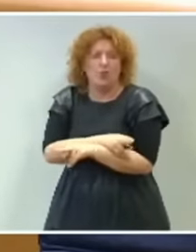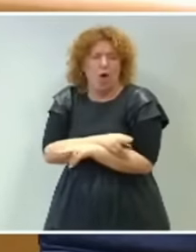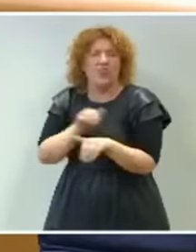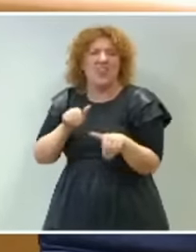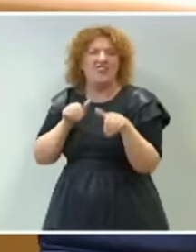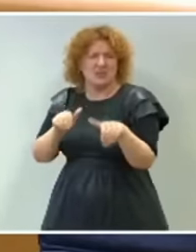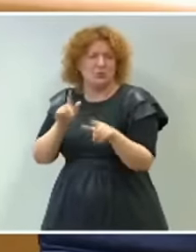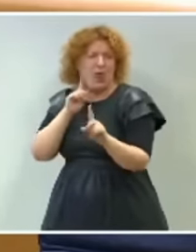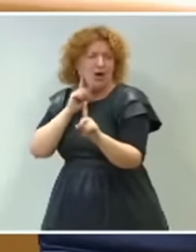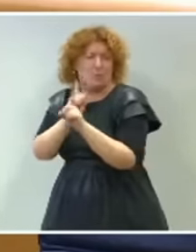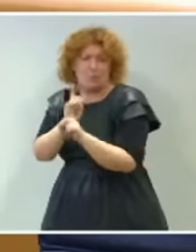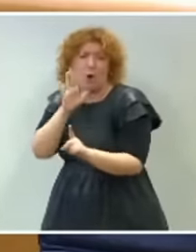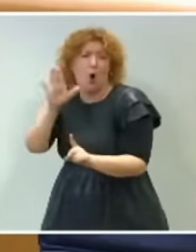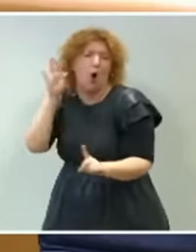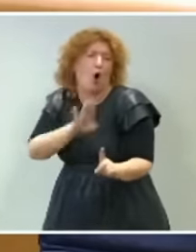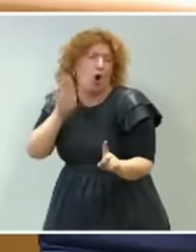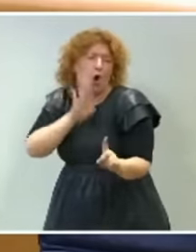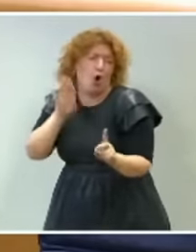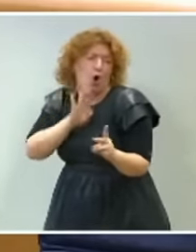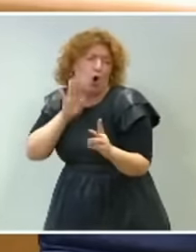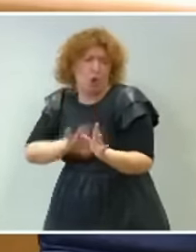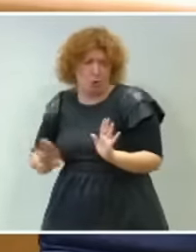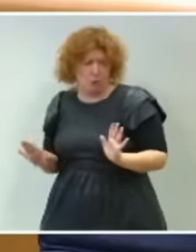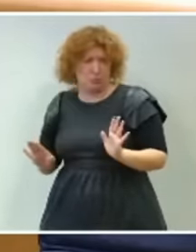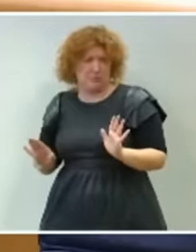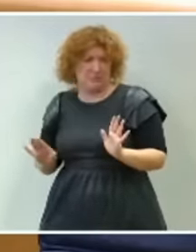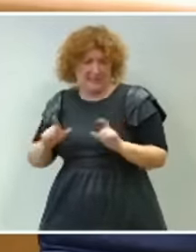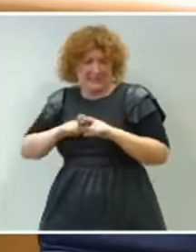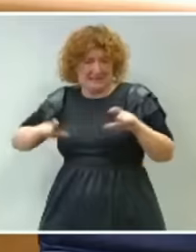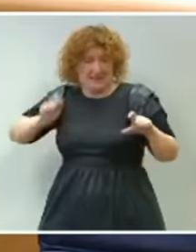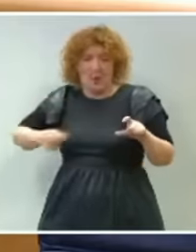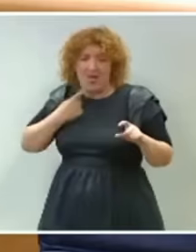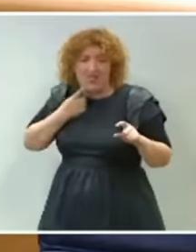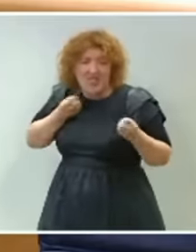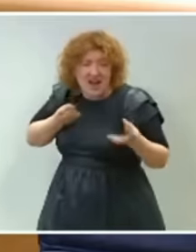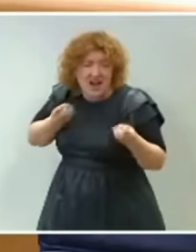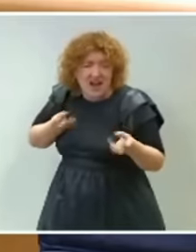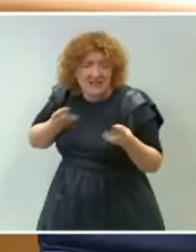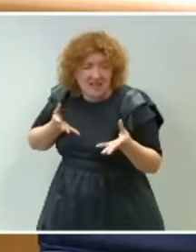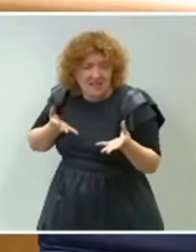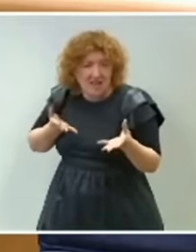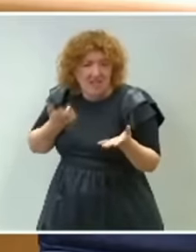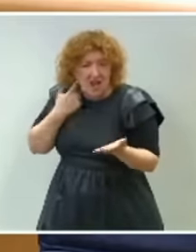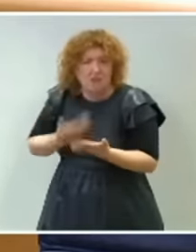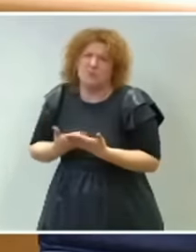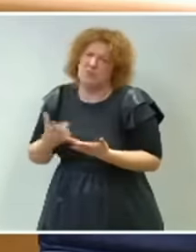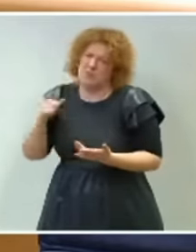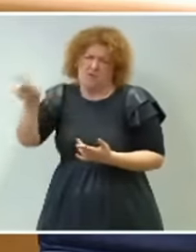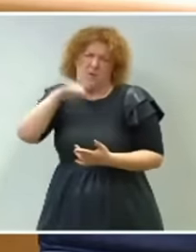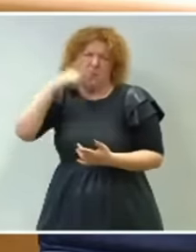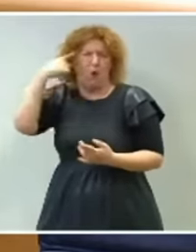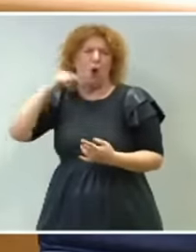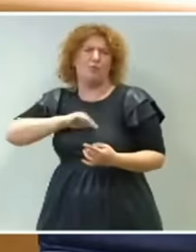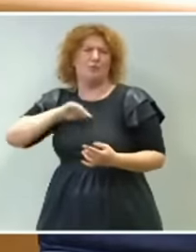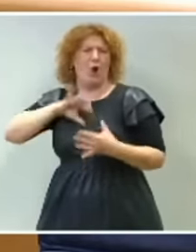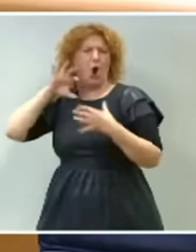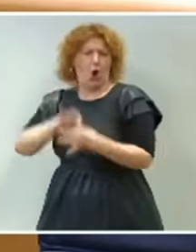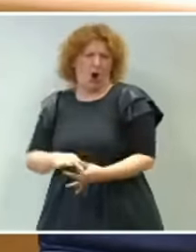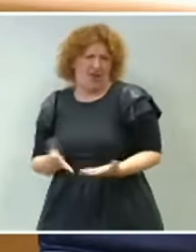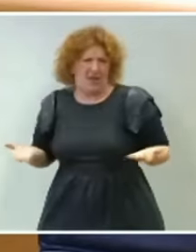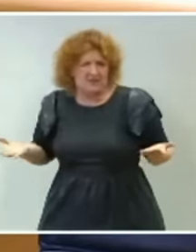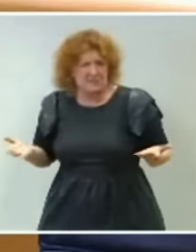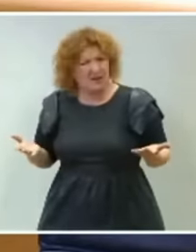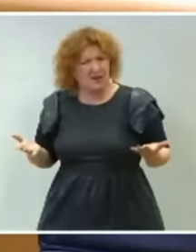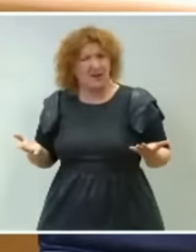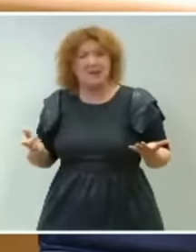producto de la corrupción dictaminada por los tribunales, sean coherentes, pidan responsabilidades políticas y